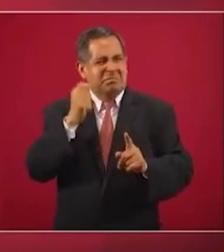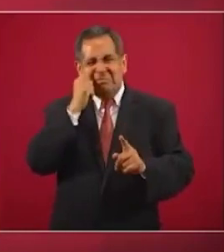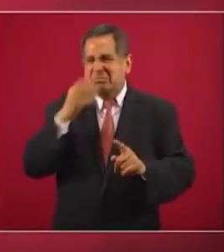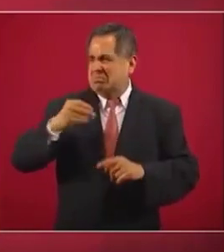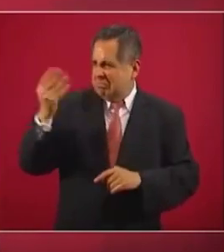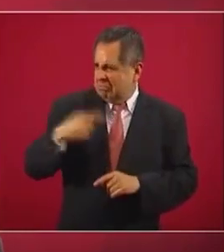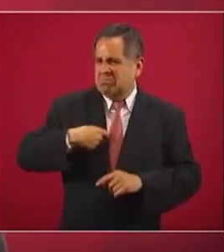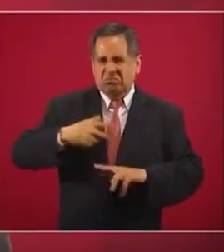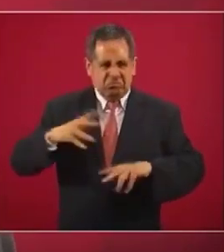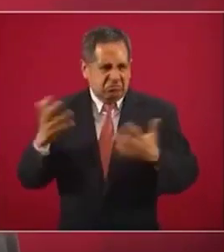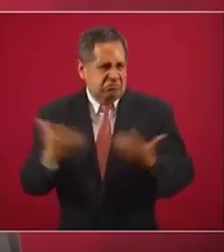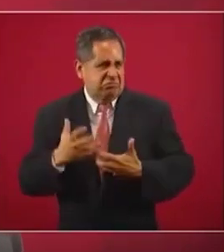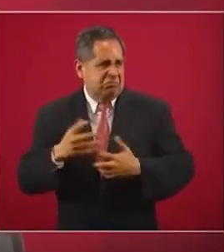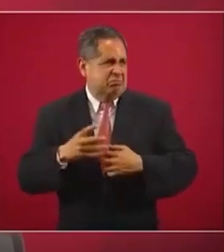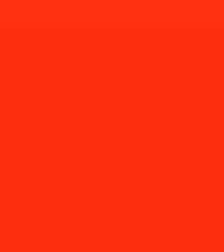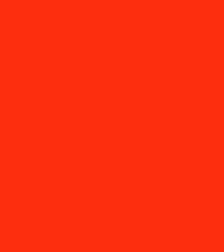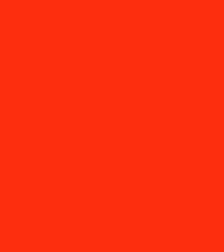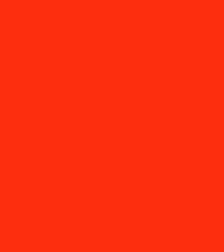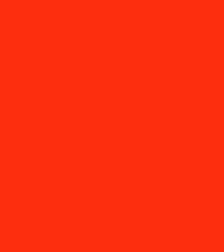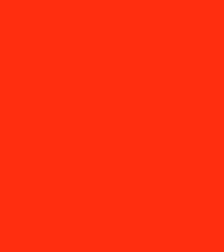los medios.